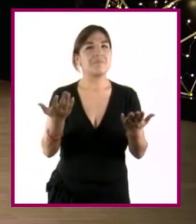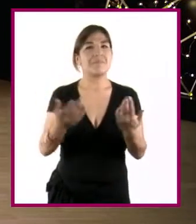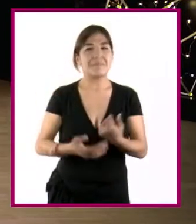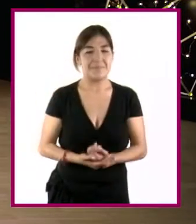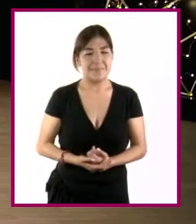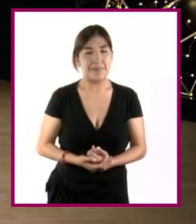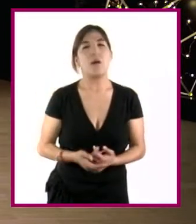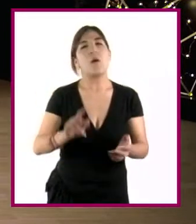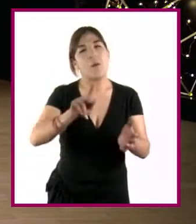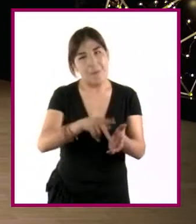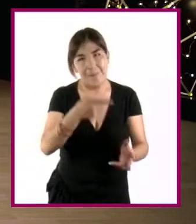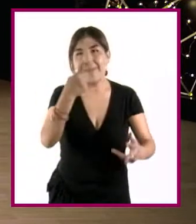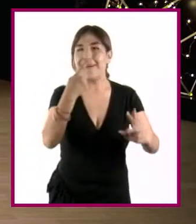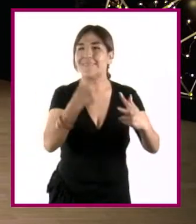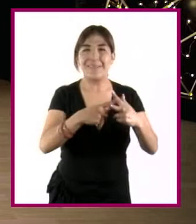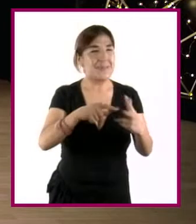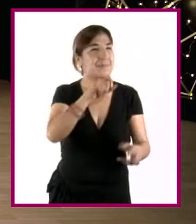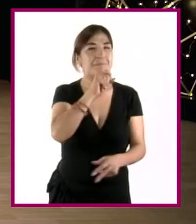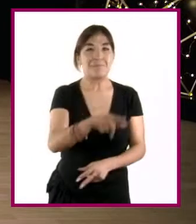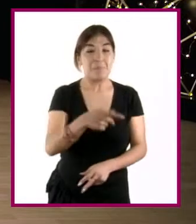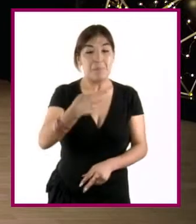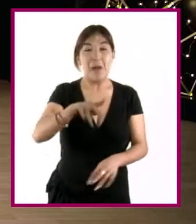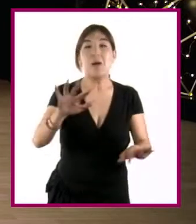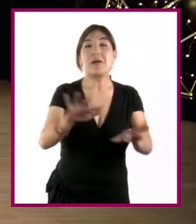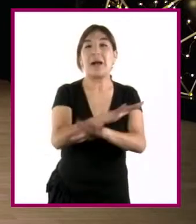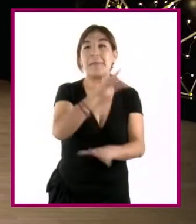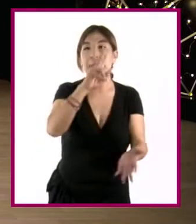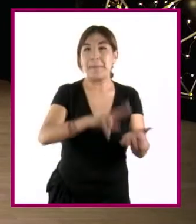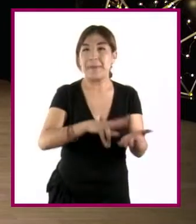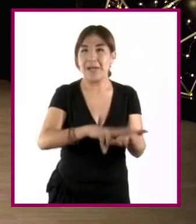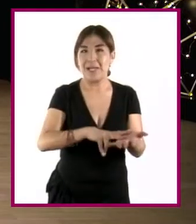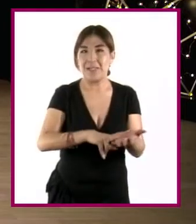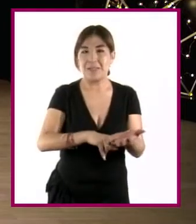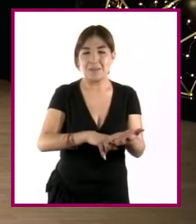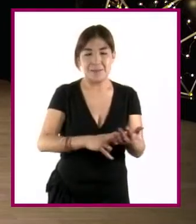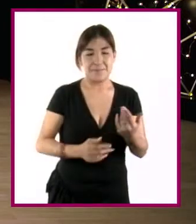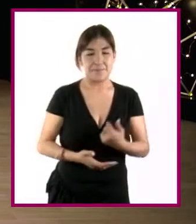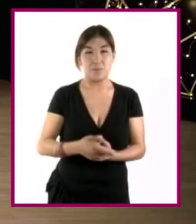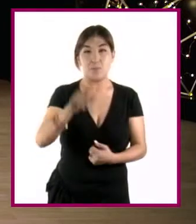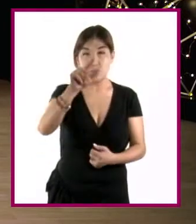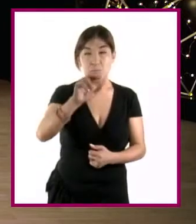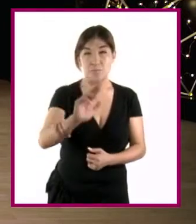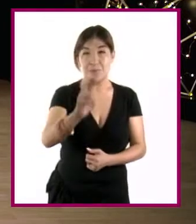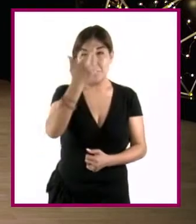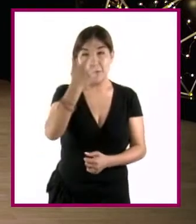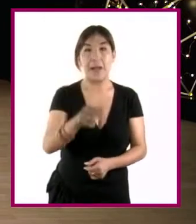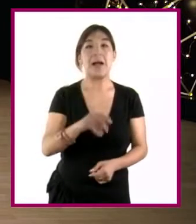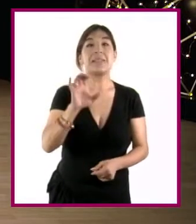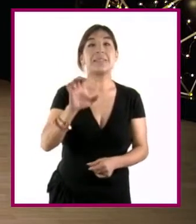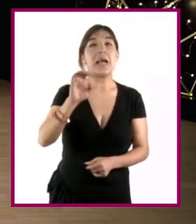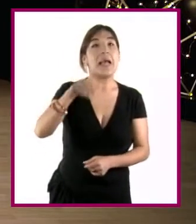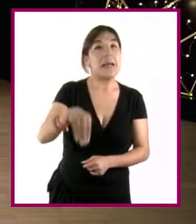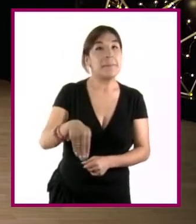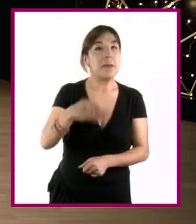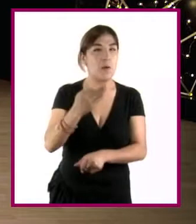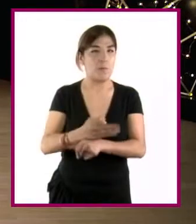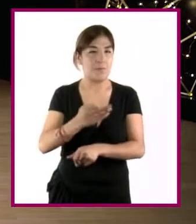operaciones de nuevo, solo que esta vez cambiamos el valor de la escala. Recuerda que estamos manejando centímetros.